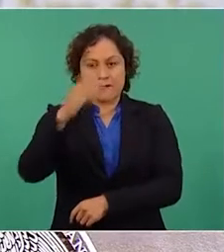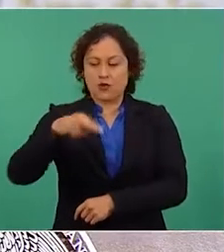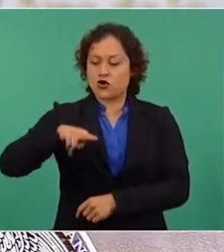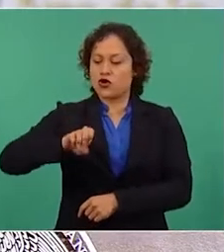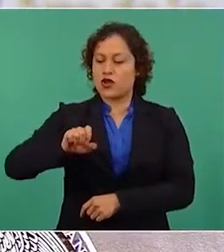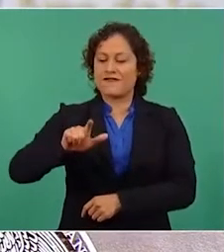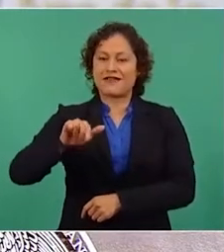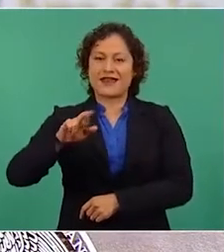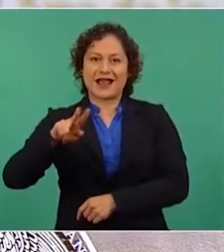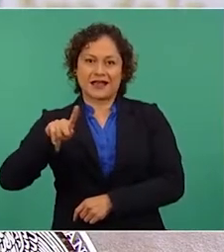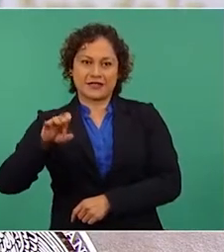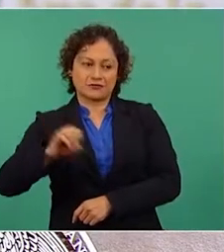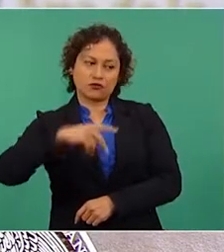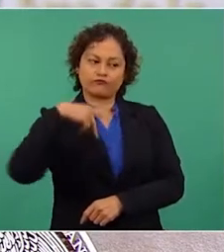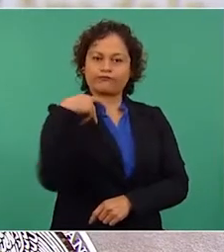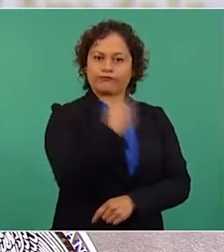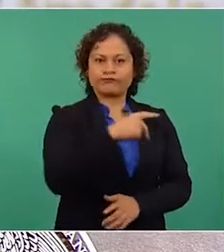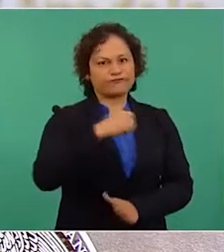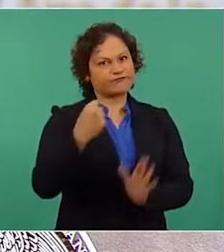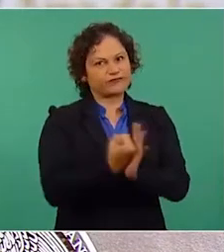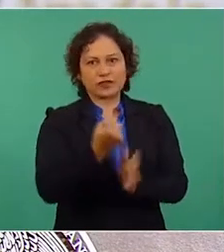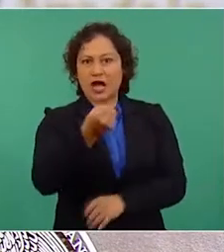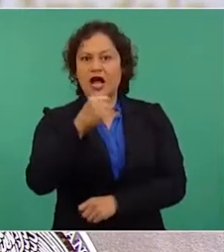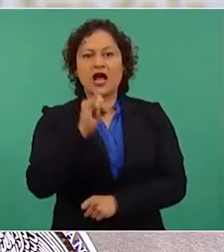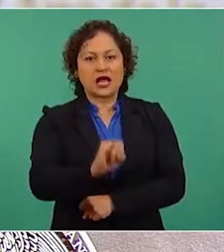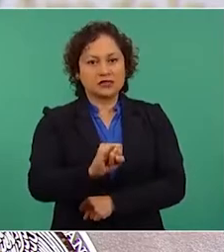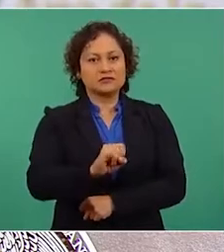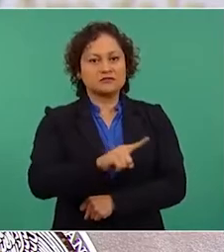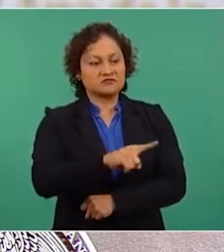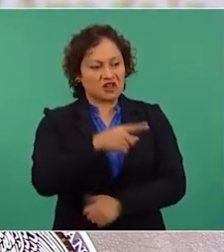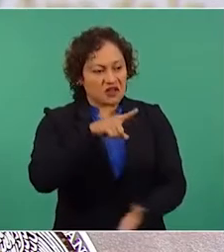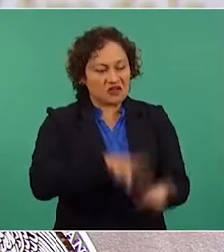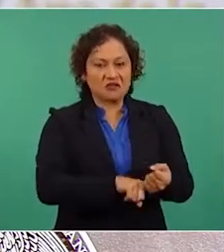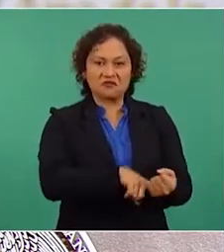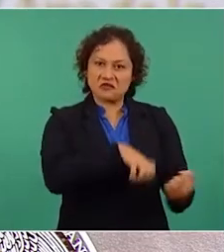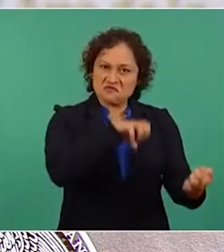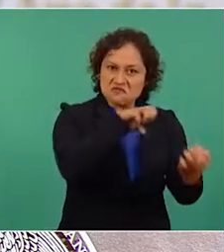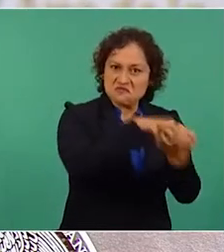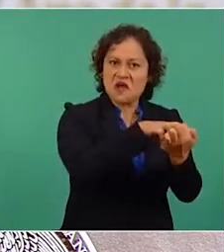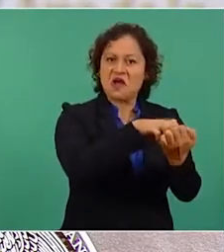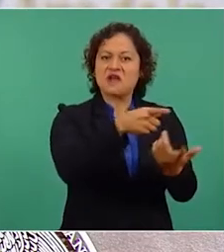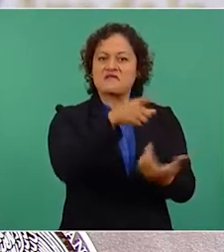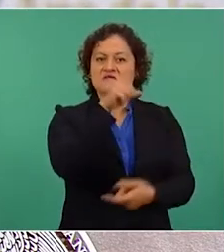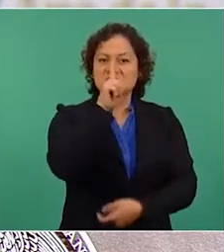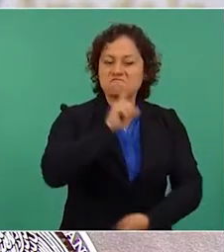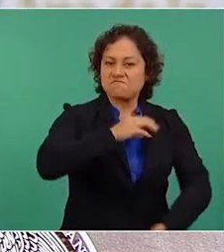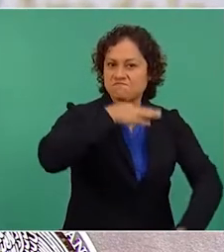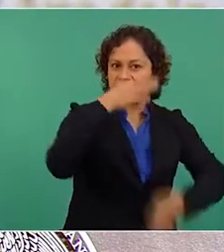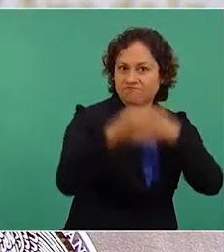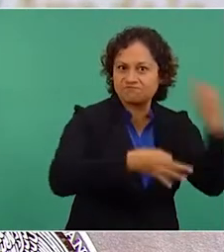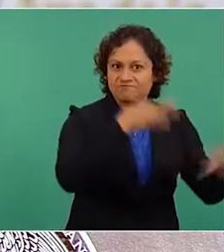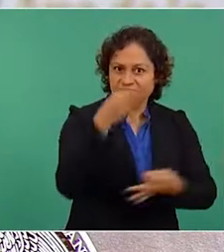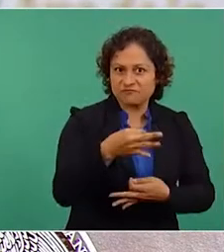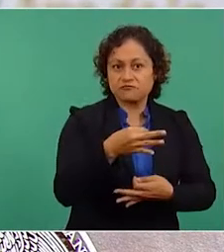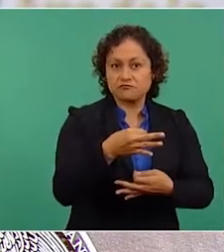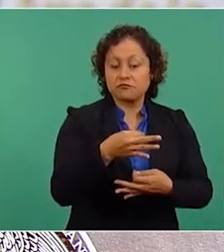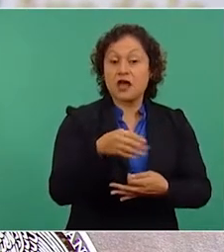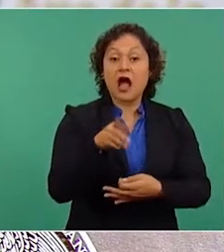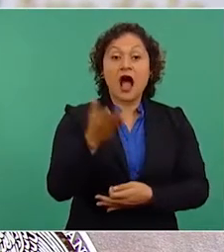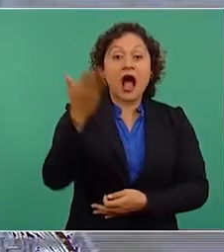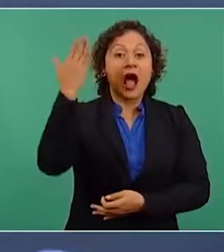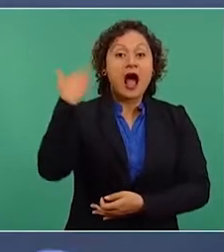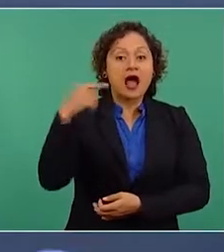el engaño y la desinformación han sido mecanismos informativos de los que los medios ocultaron y